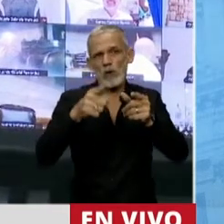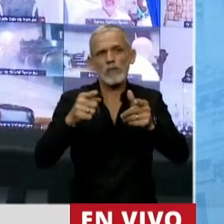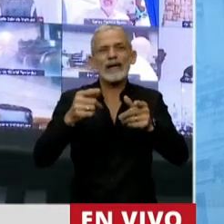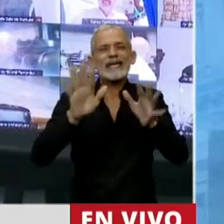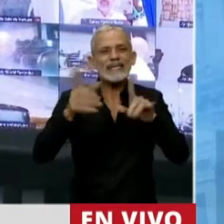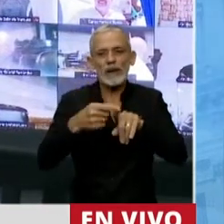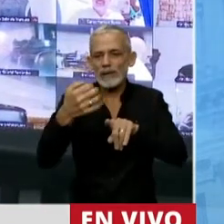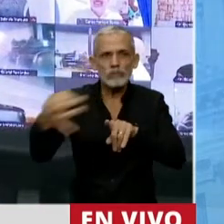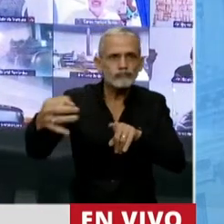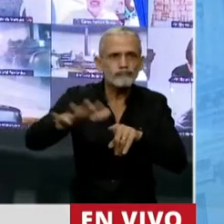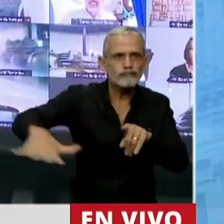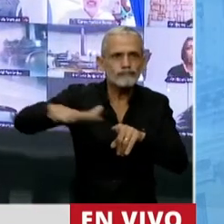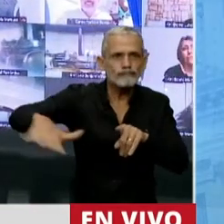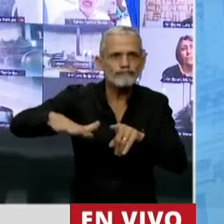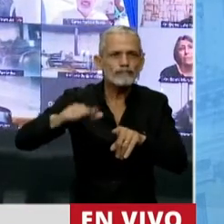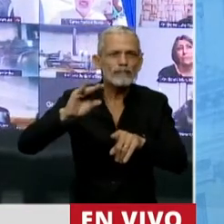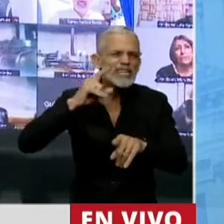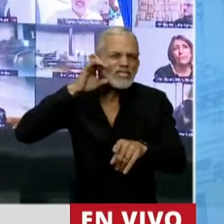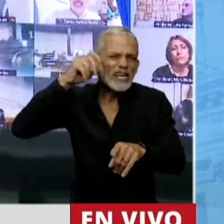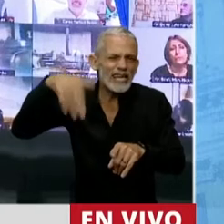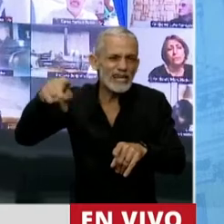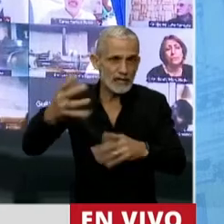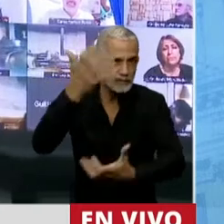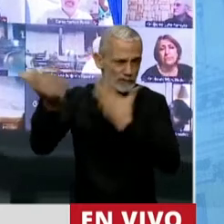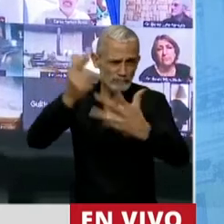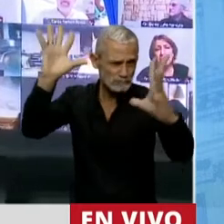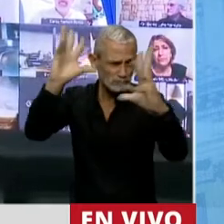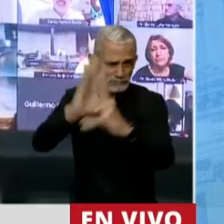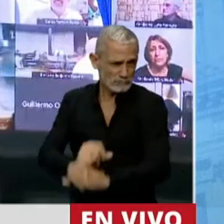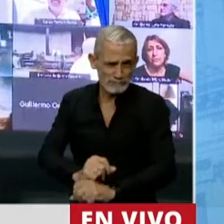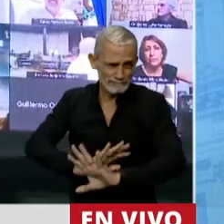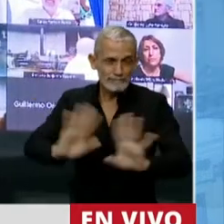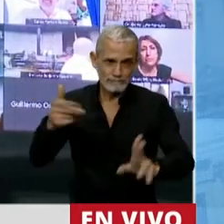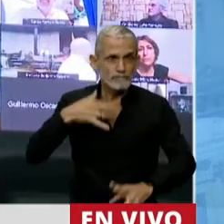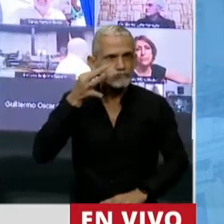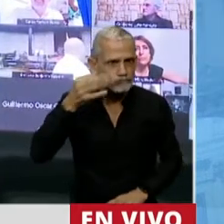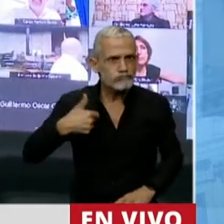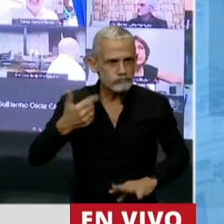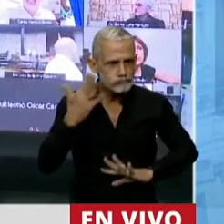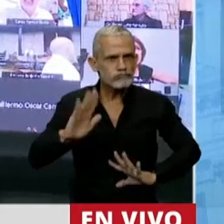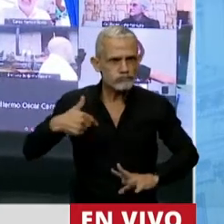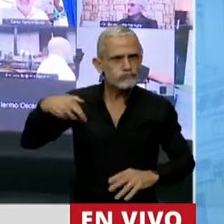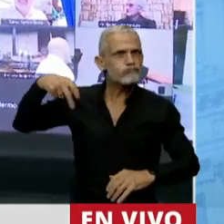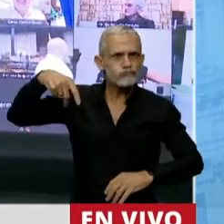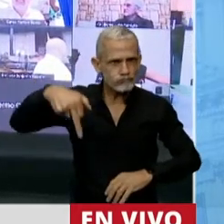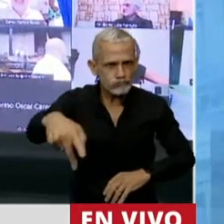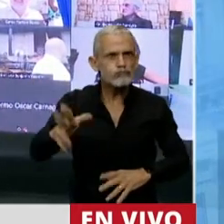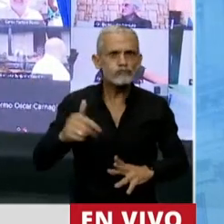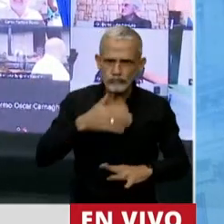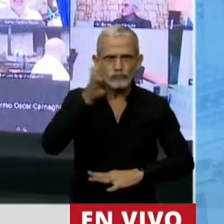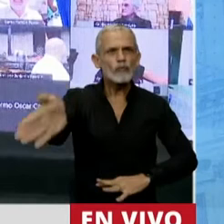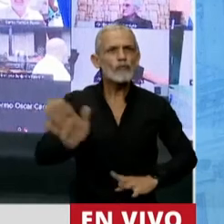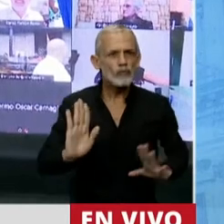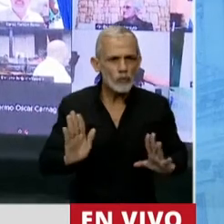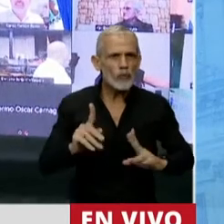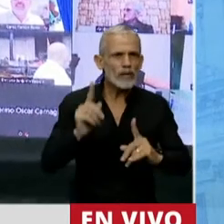departamento Ixilín fue desbastado realmente por un gran incendio. Y lo digo con conocimiento de causa porque caminé y fui en el